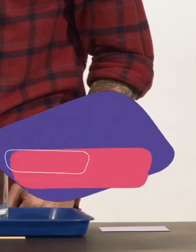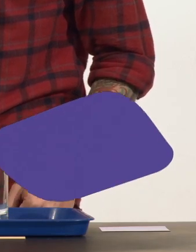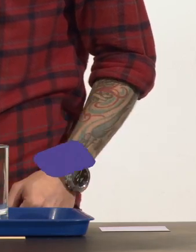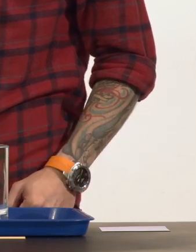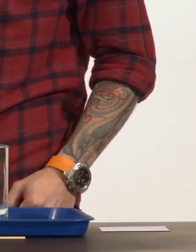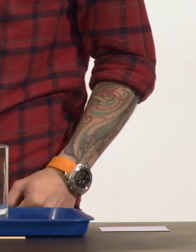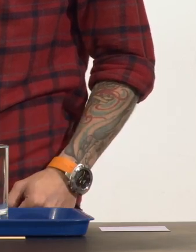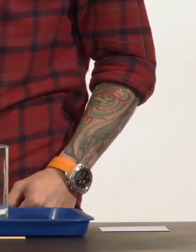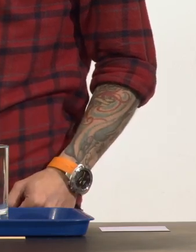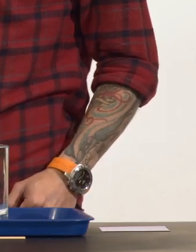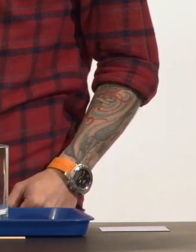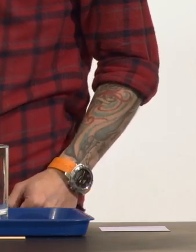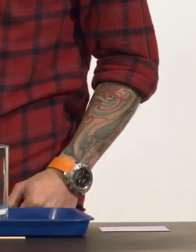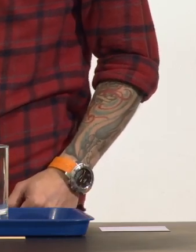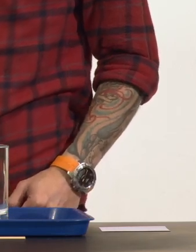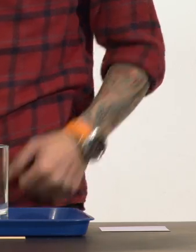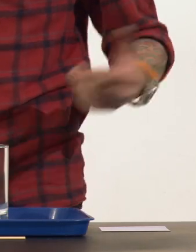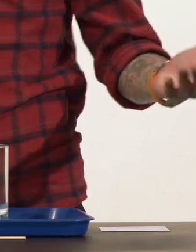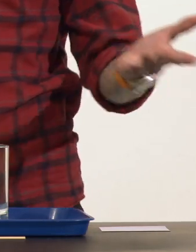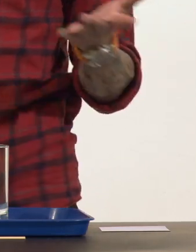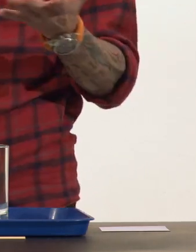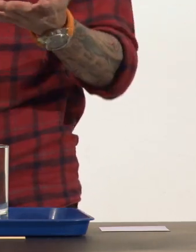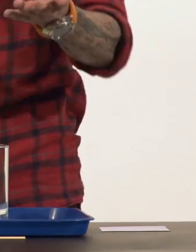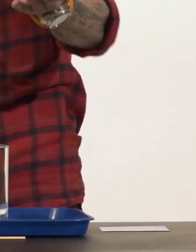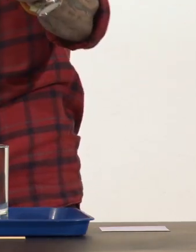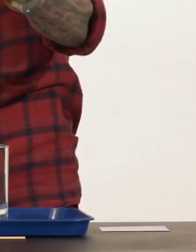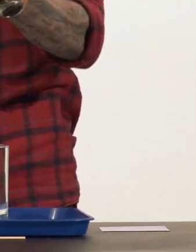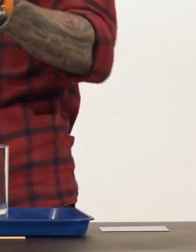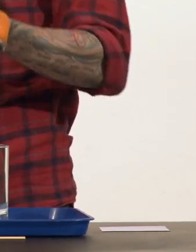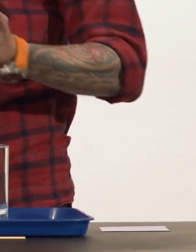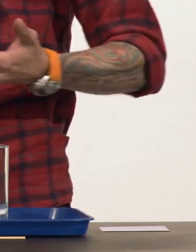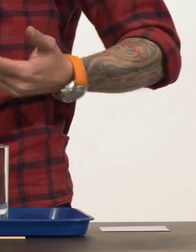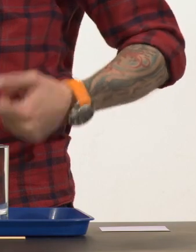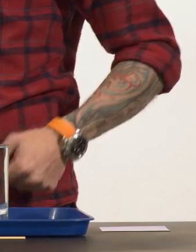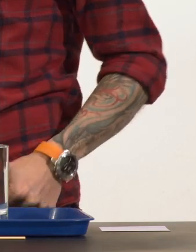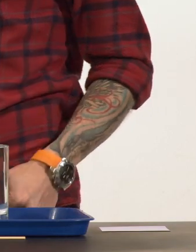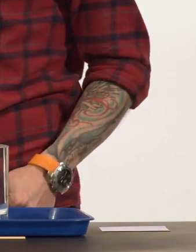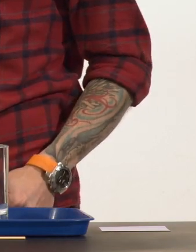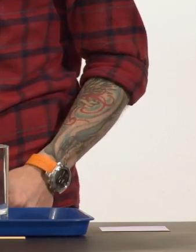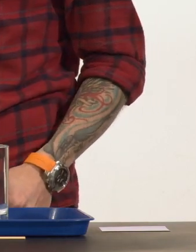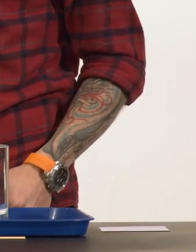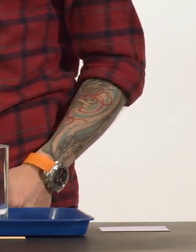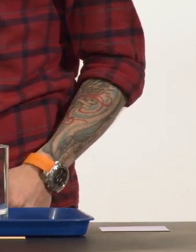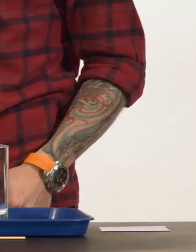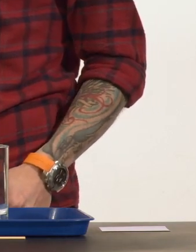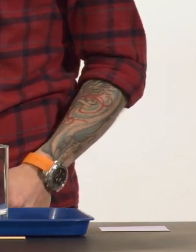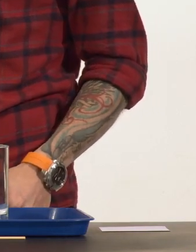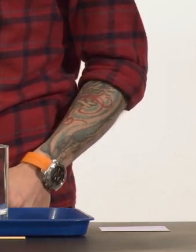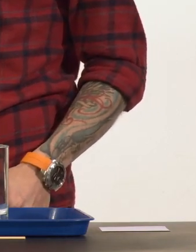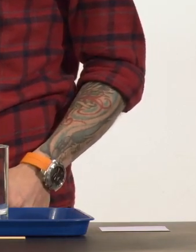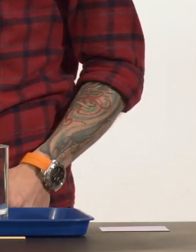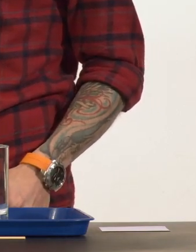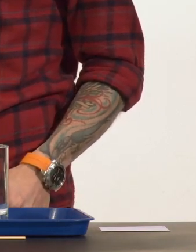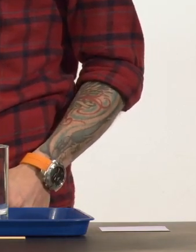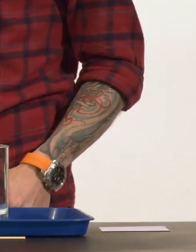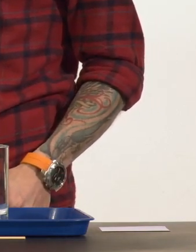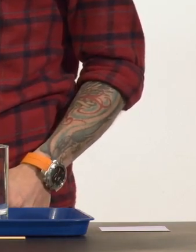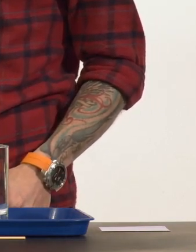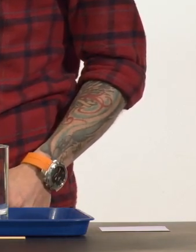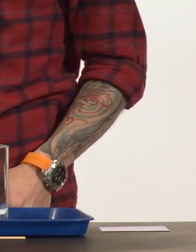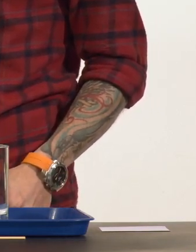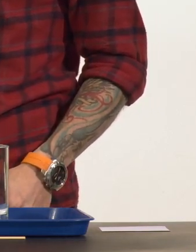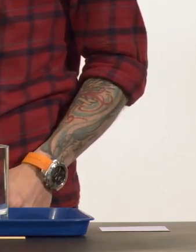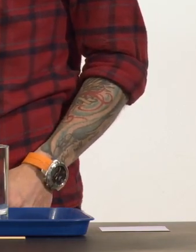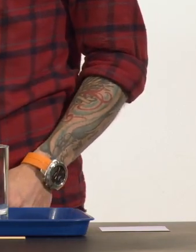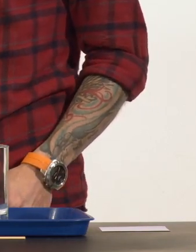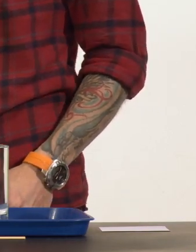sobre las corrientes marinas cálidas y frías y vamos a hacer ahora un experimento para observar cómo es el comportamiento del agua